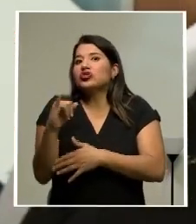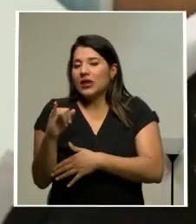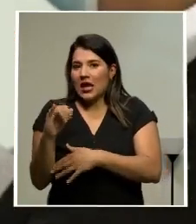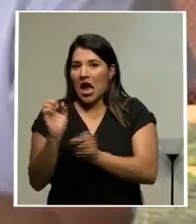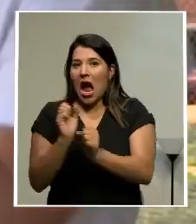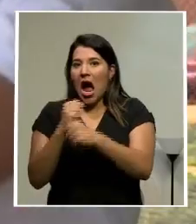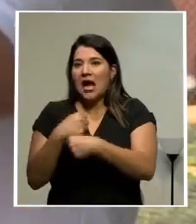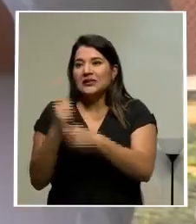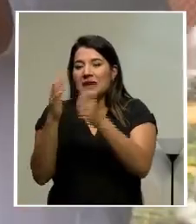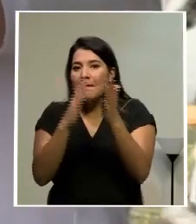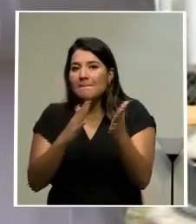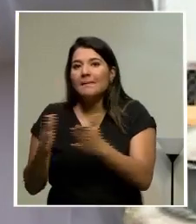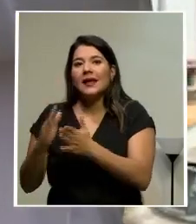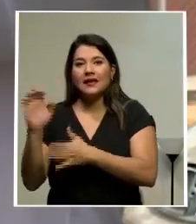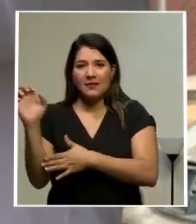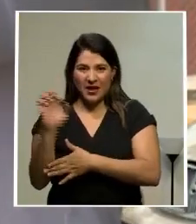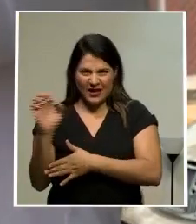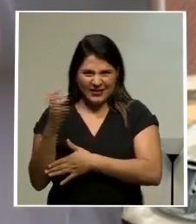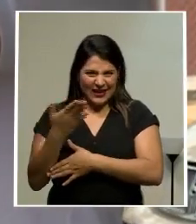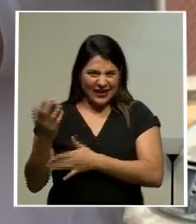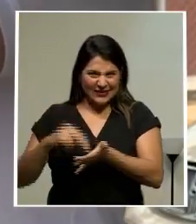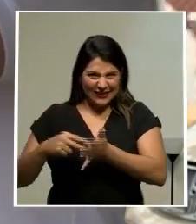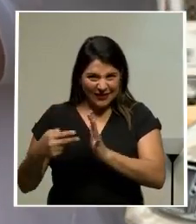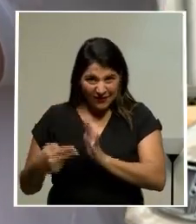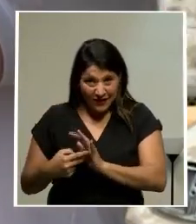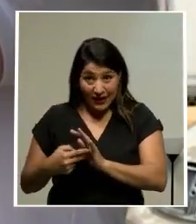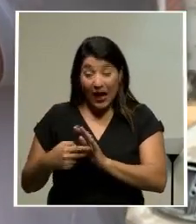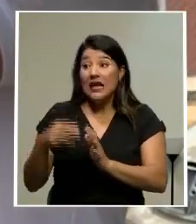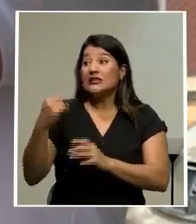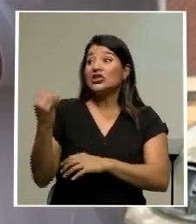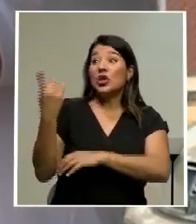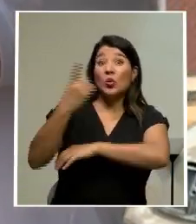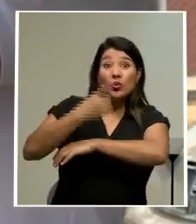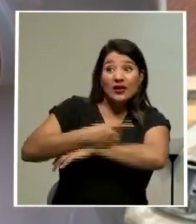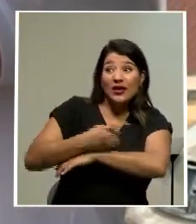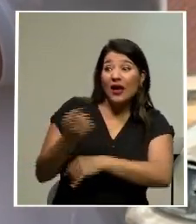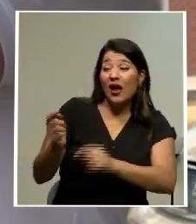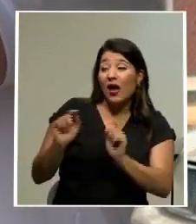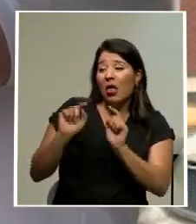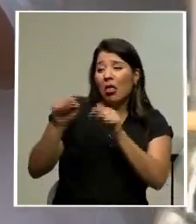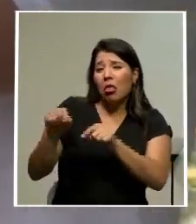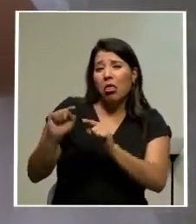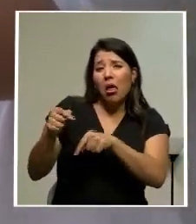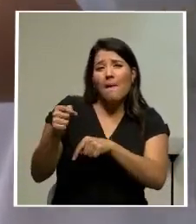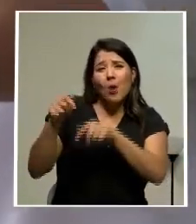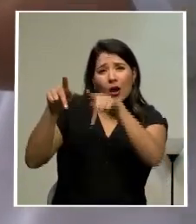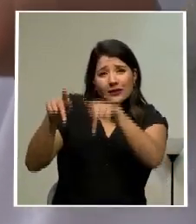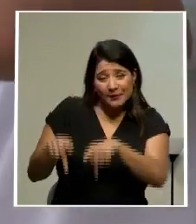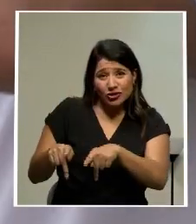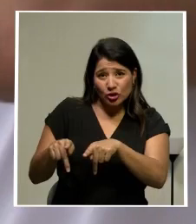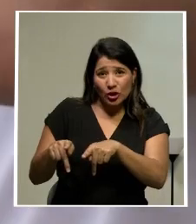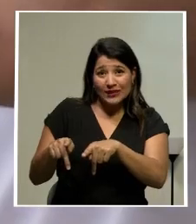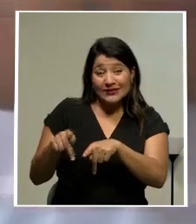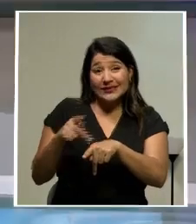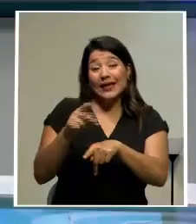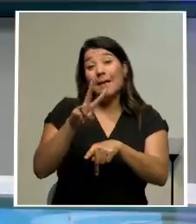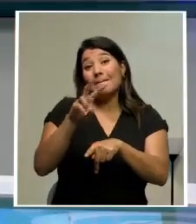permite a los establecimientos de salud aprovechar las dosis de la vacuna en momentos de baja afluencia en los vacunatorios.